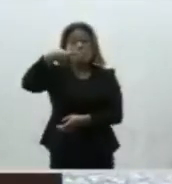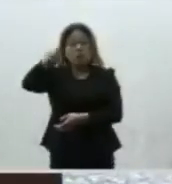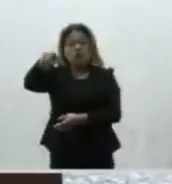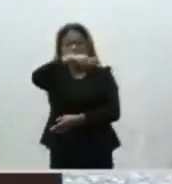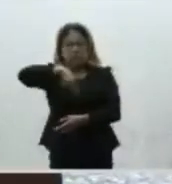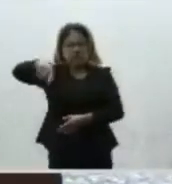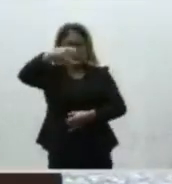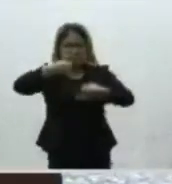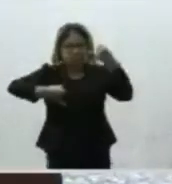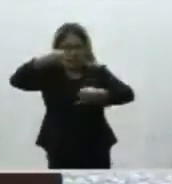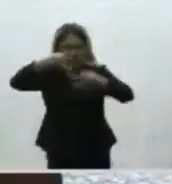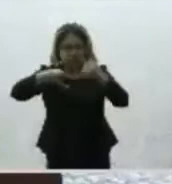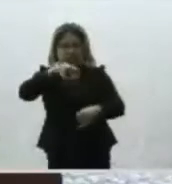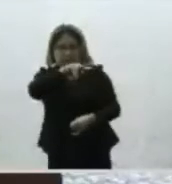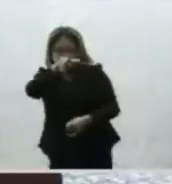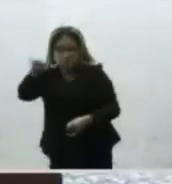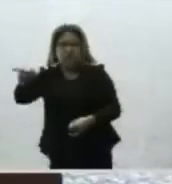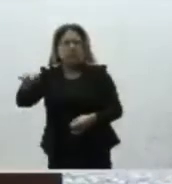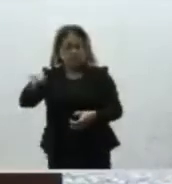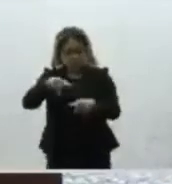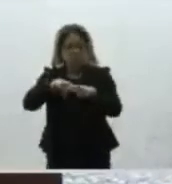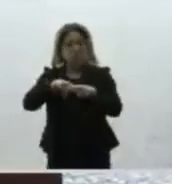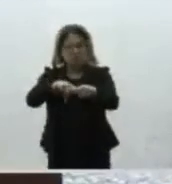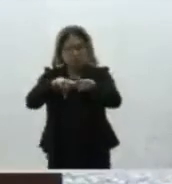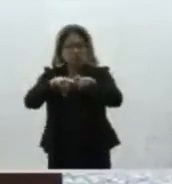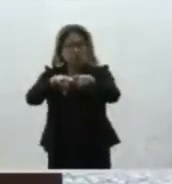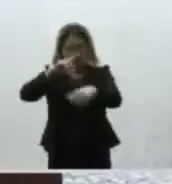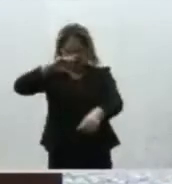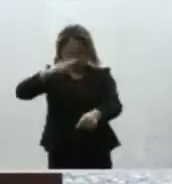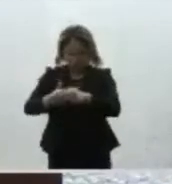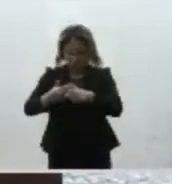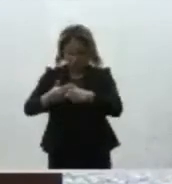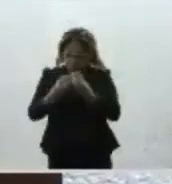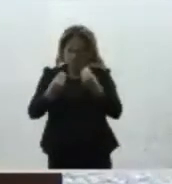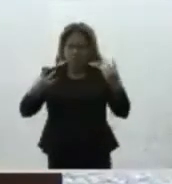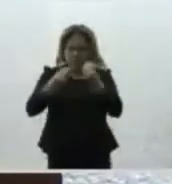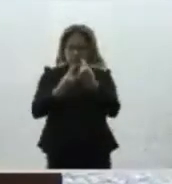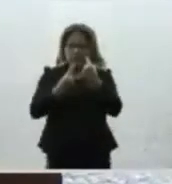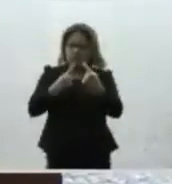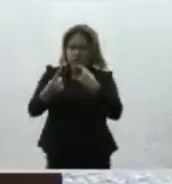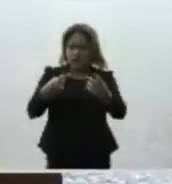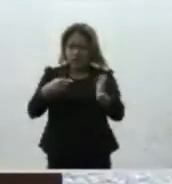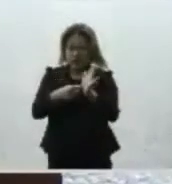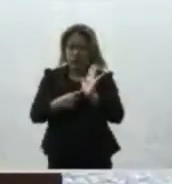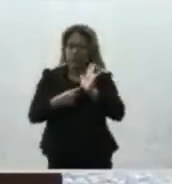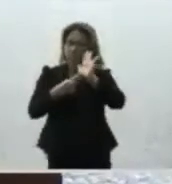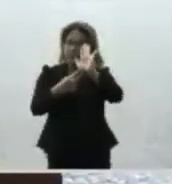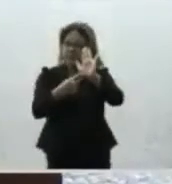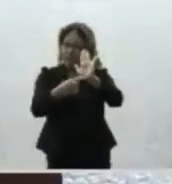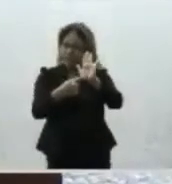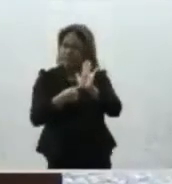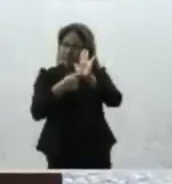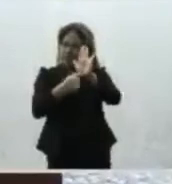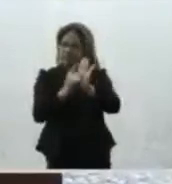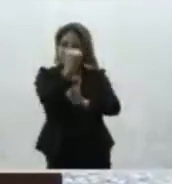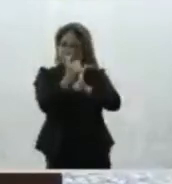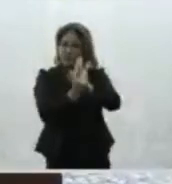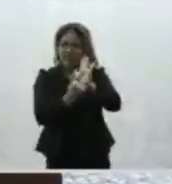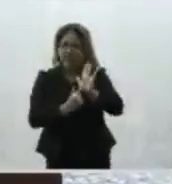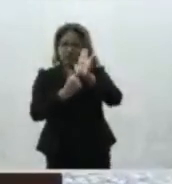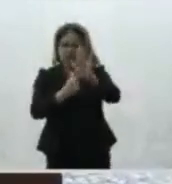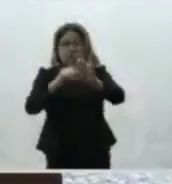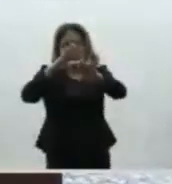debemos en ese sentido seguir actuando con responsabilidad estricto apego a la ley apertura y